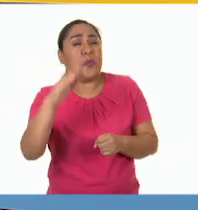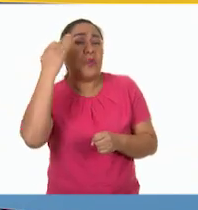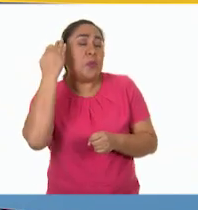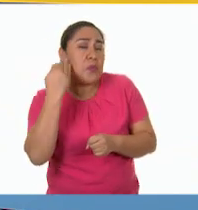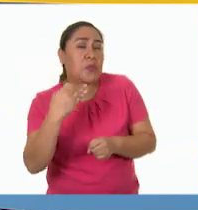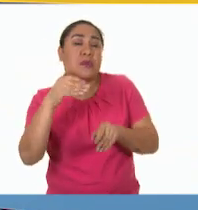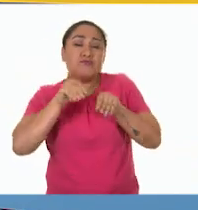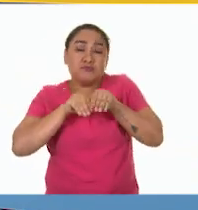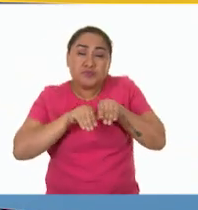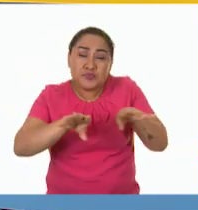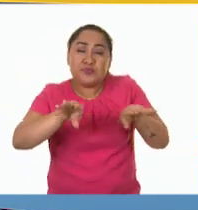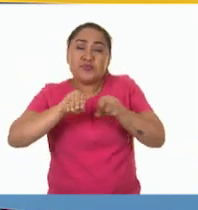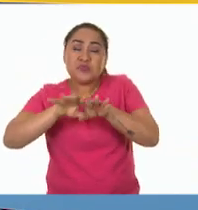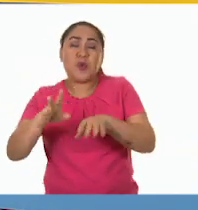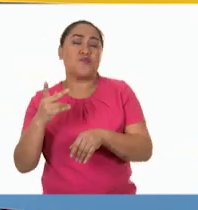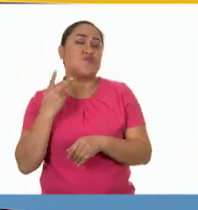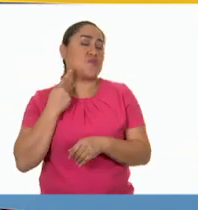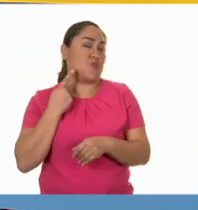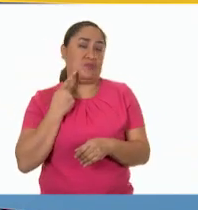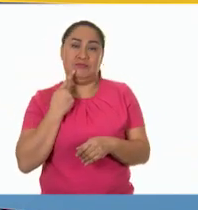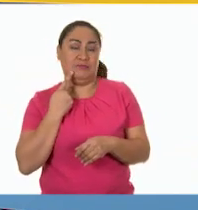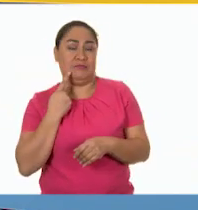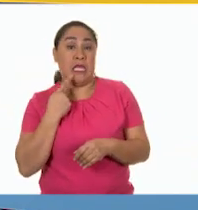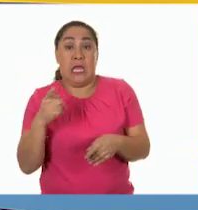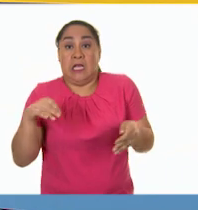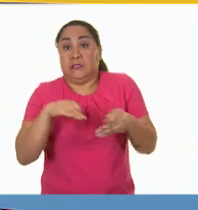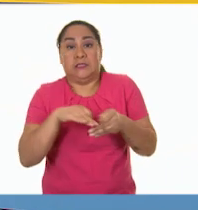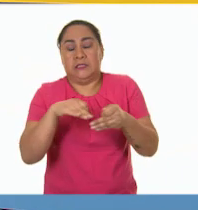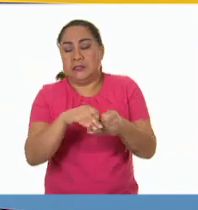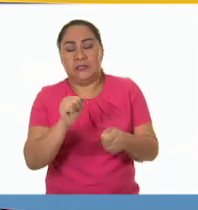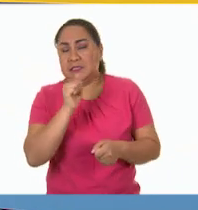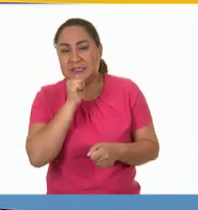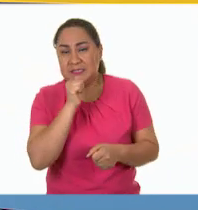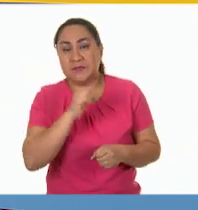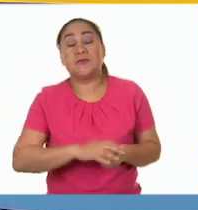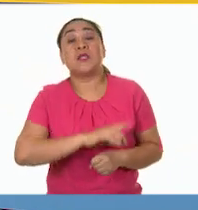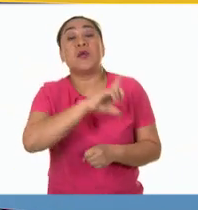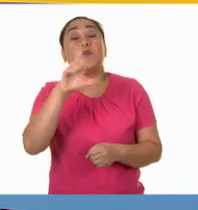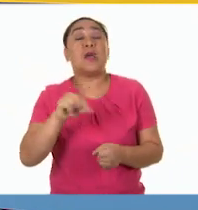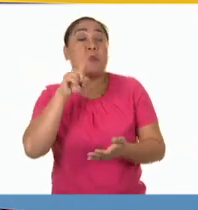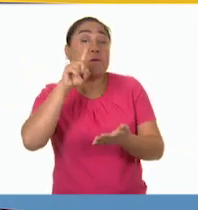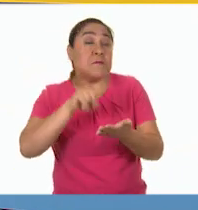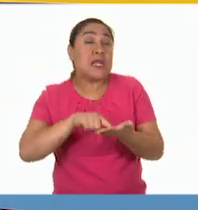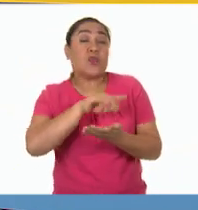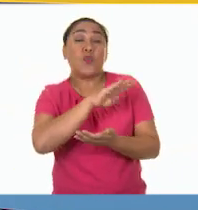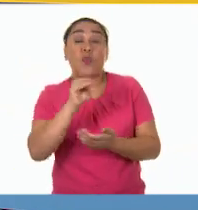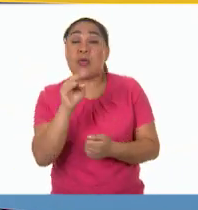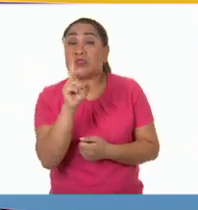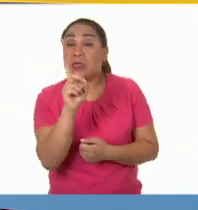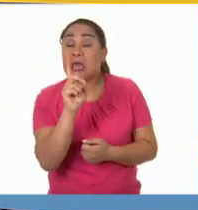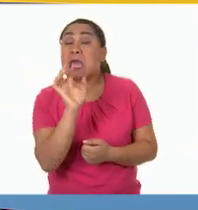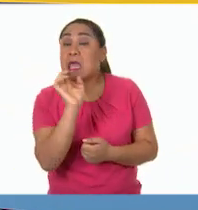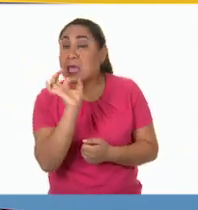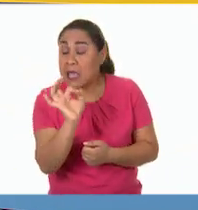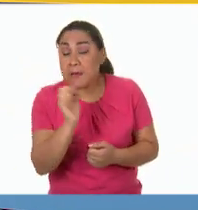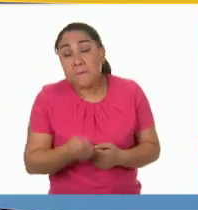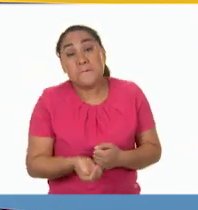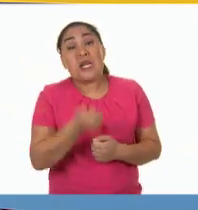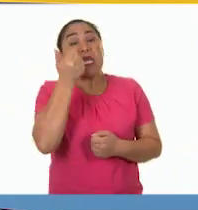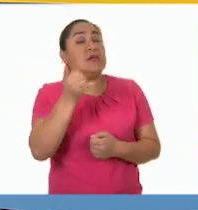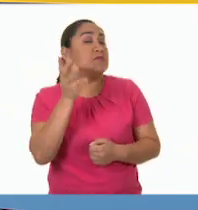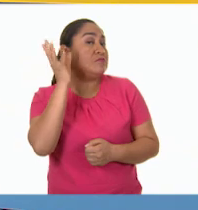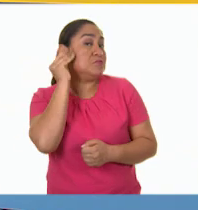político, aunque nada de esto era de manera constante. Fue hasta el año 1930 cuando nació la primera estación